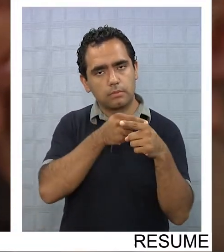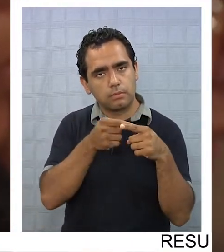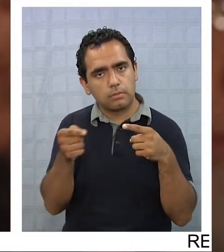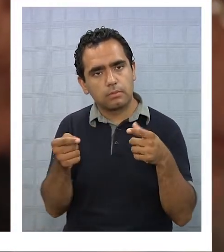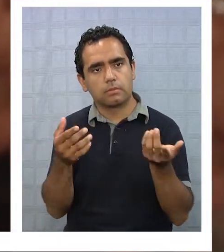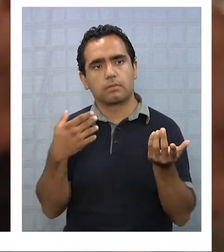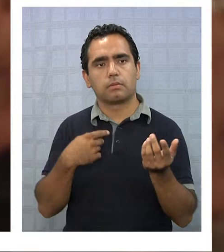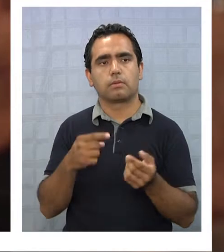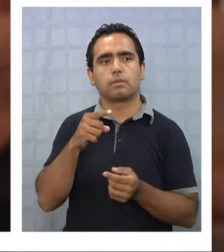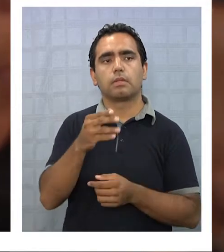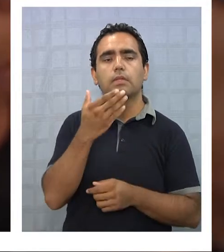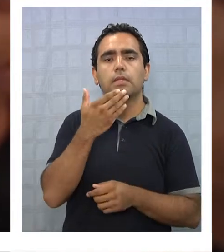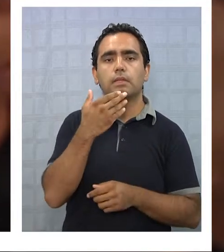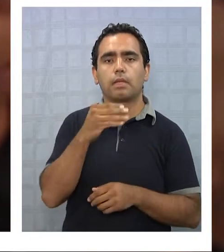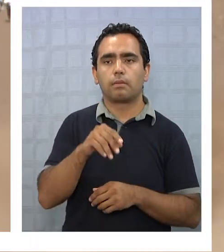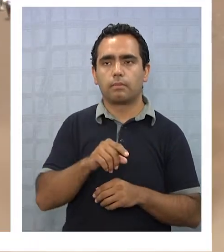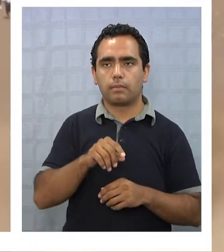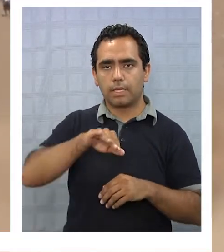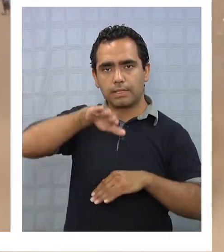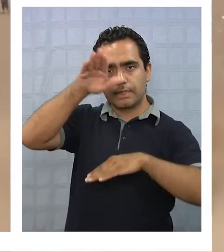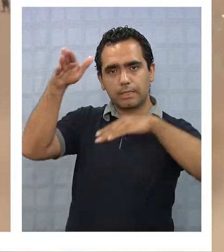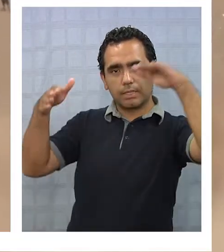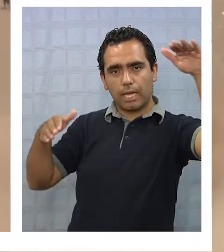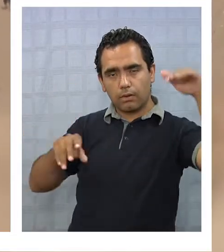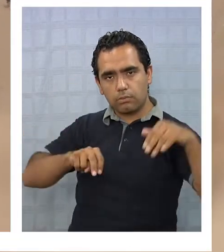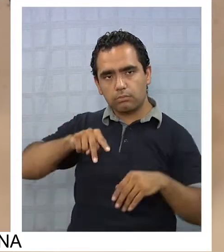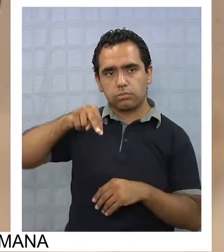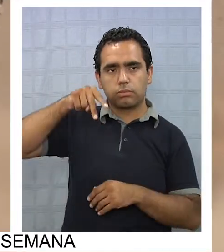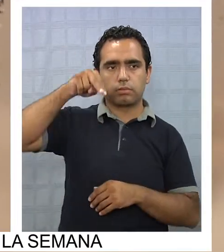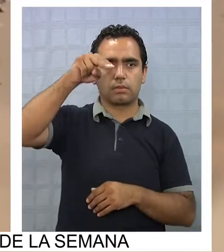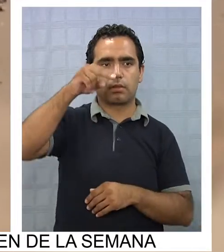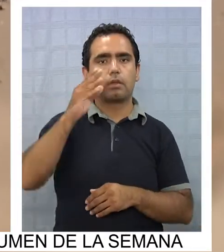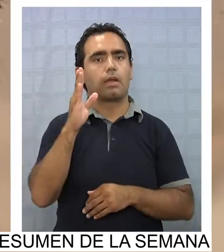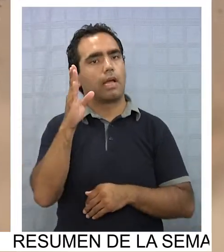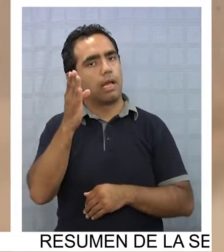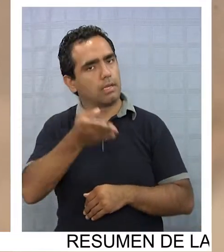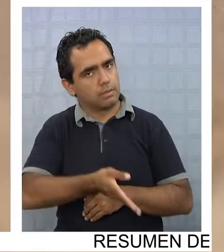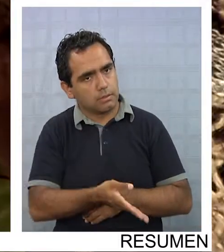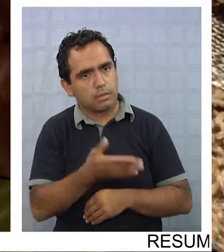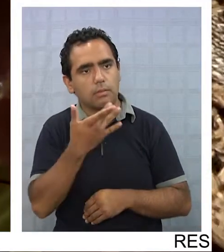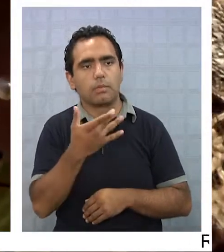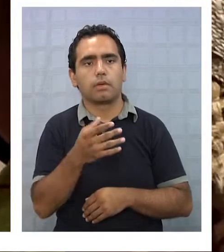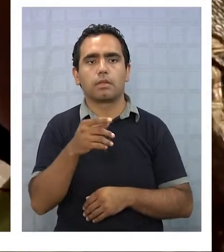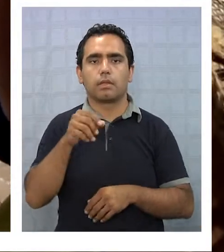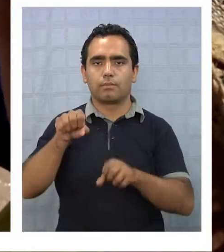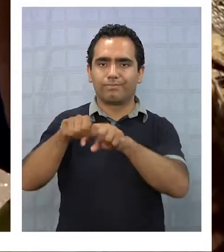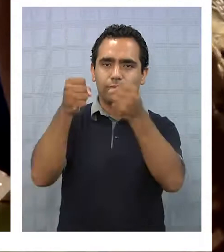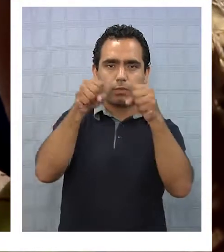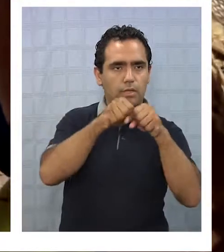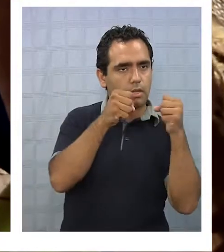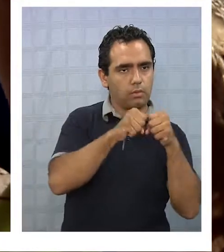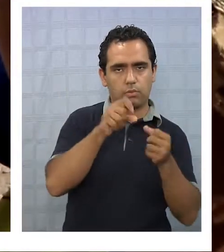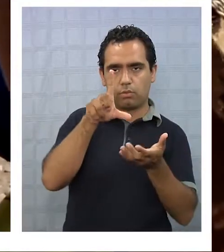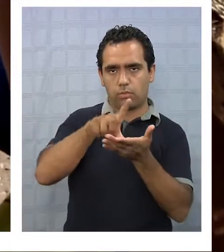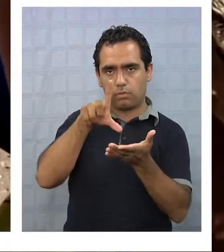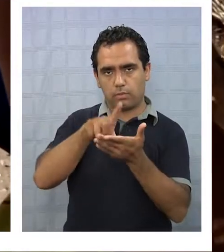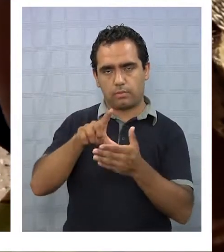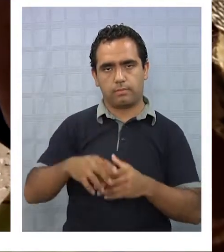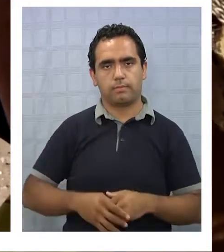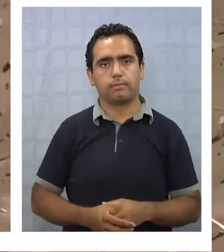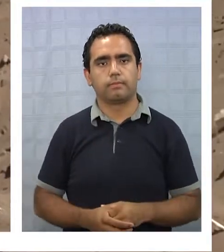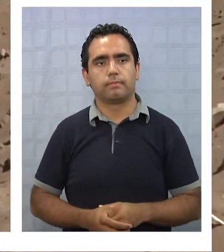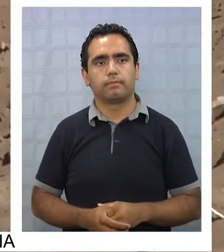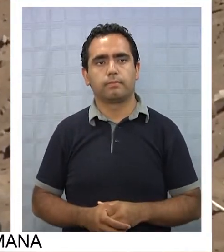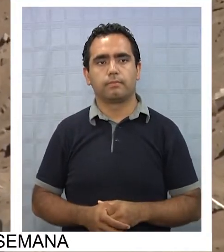Santa. Cabe destacar que el tradicional Viacrucis al Cerro Esmeralda, nuevamente fue cancelado por los daños que existen en el lugar.